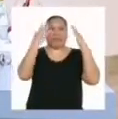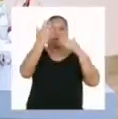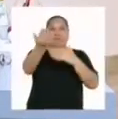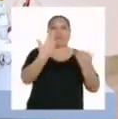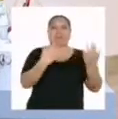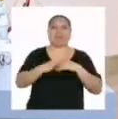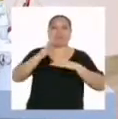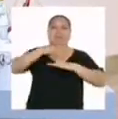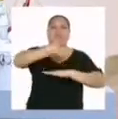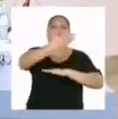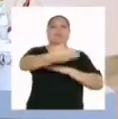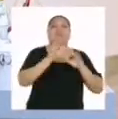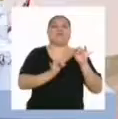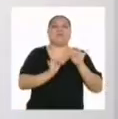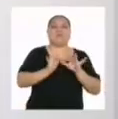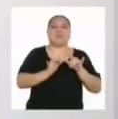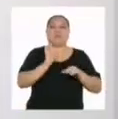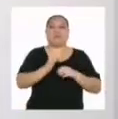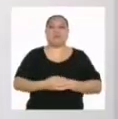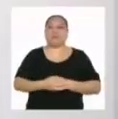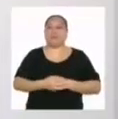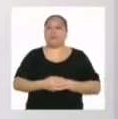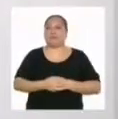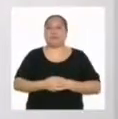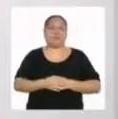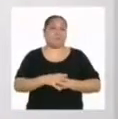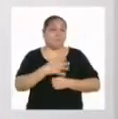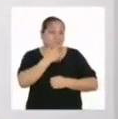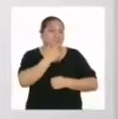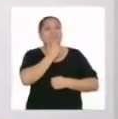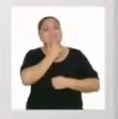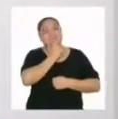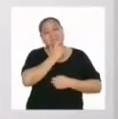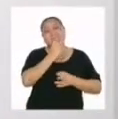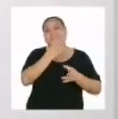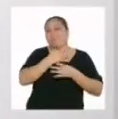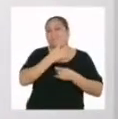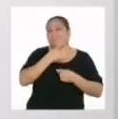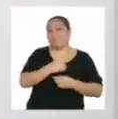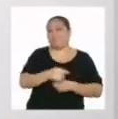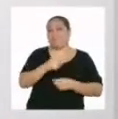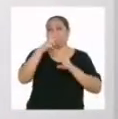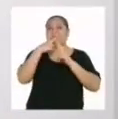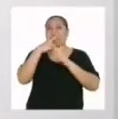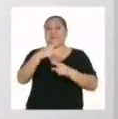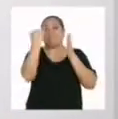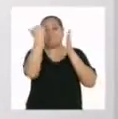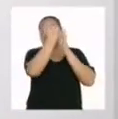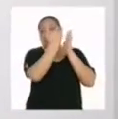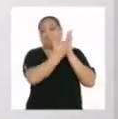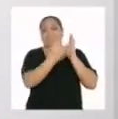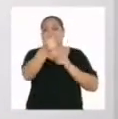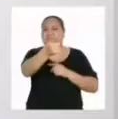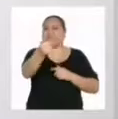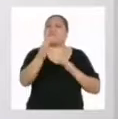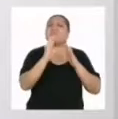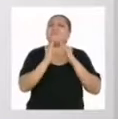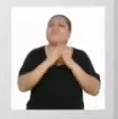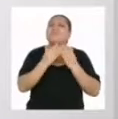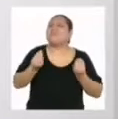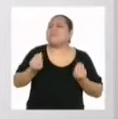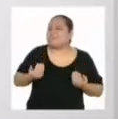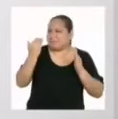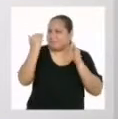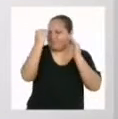del público, la computadora. Mmm, qué interesante tu ranking. ¿Cómo les fue a ustedes en